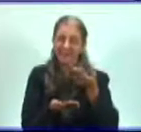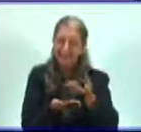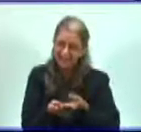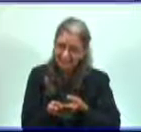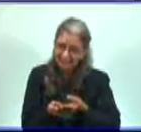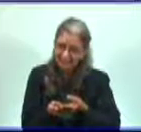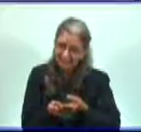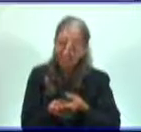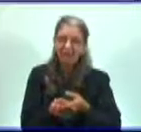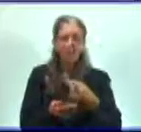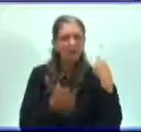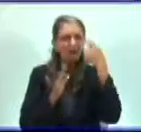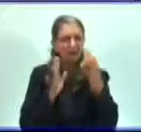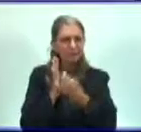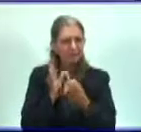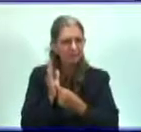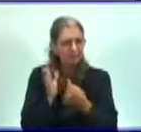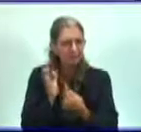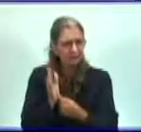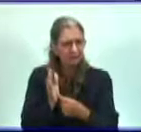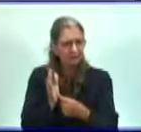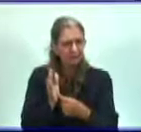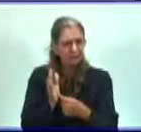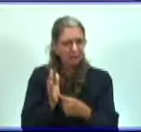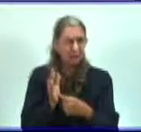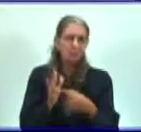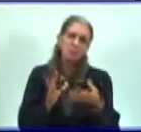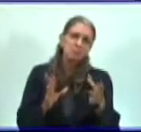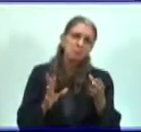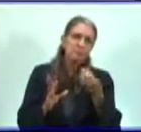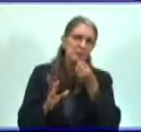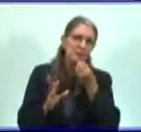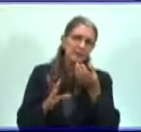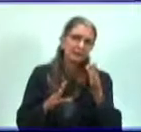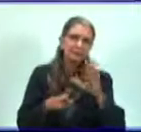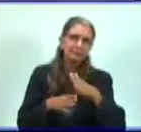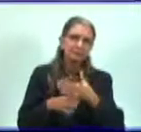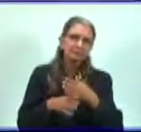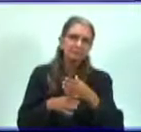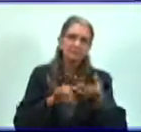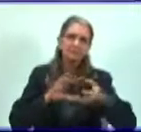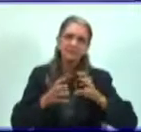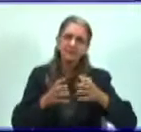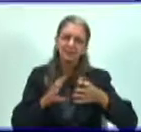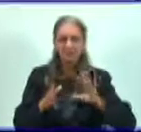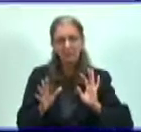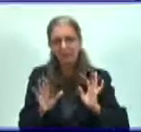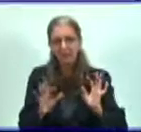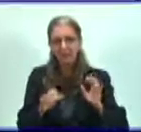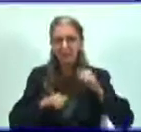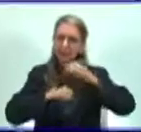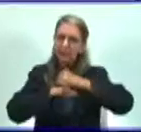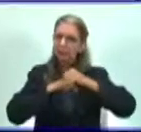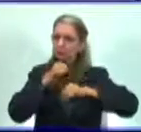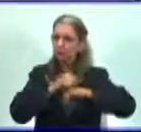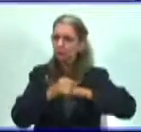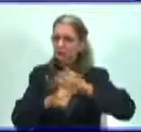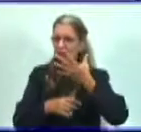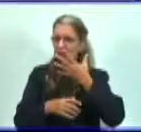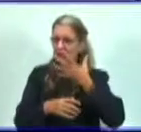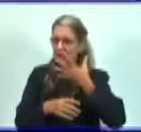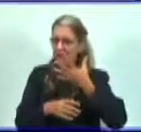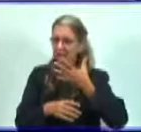tienen los virus? Bueno, los virus varían su forma. ¿Y quién determina esa estructura del virus? Bueno, lo está